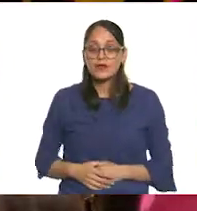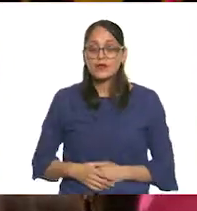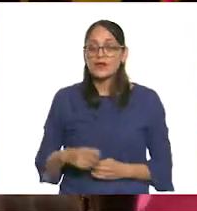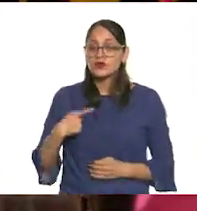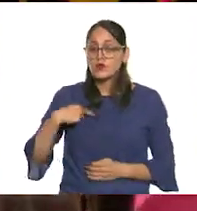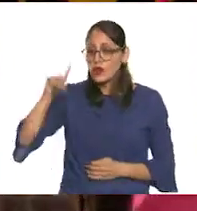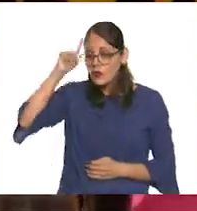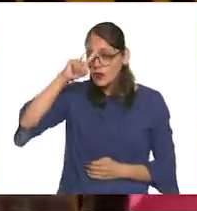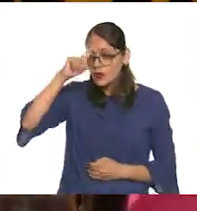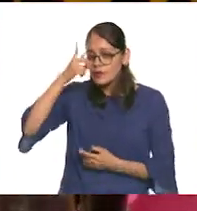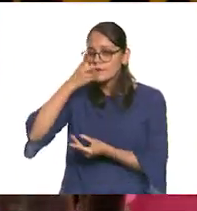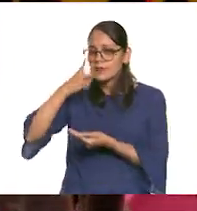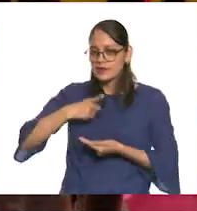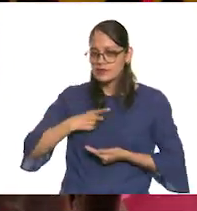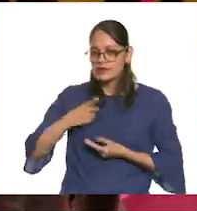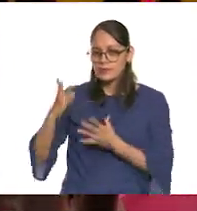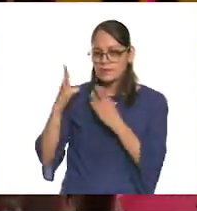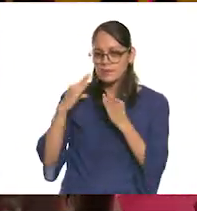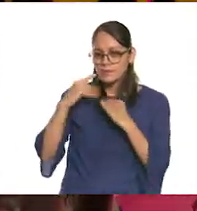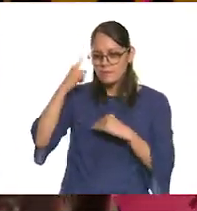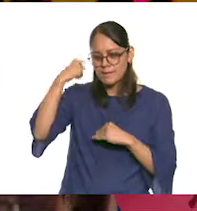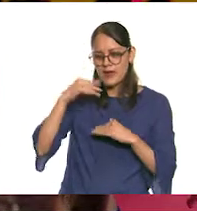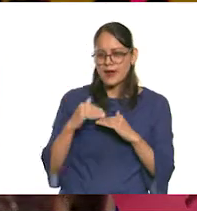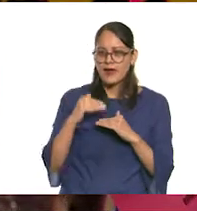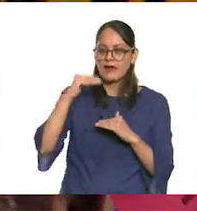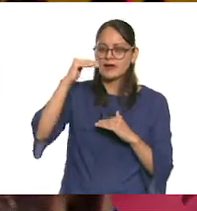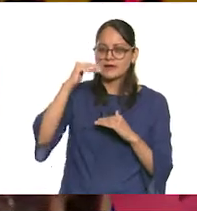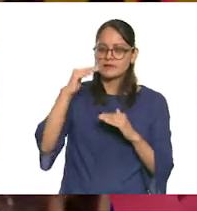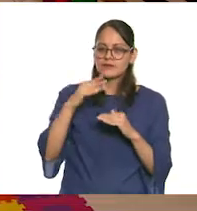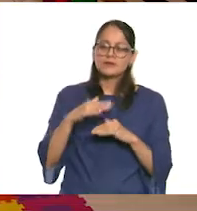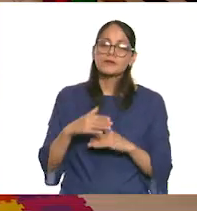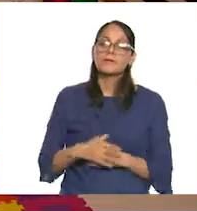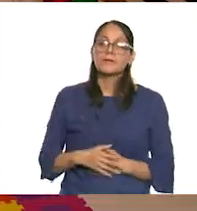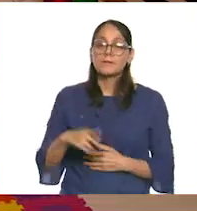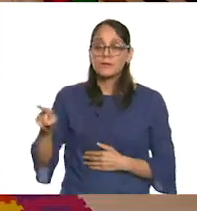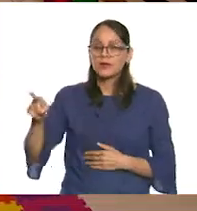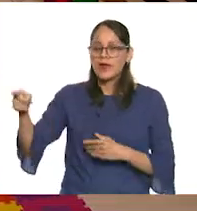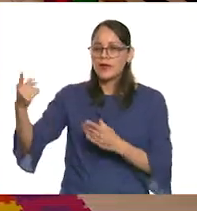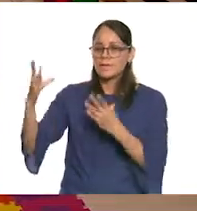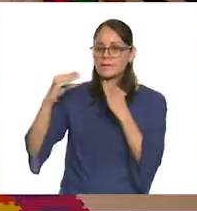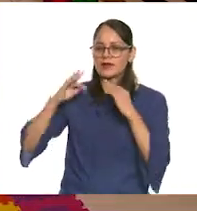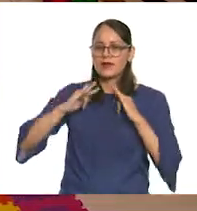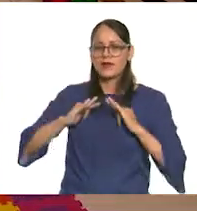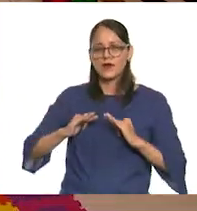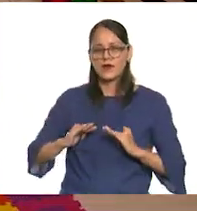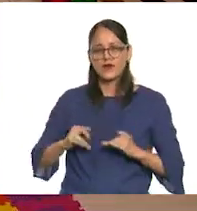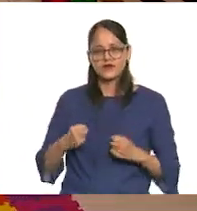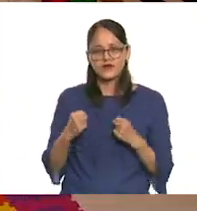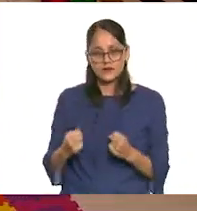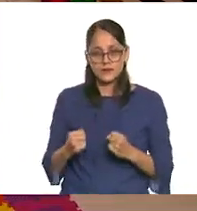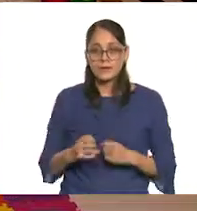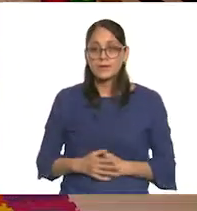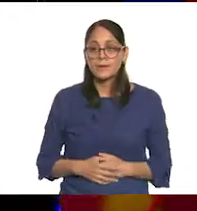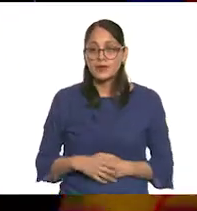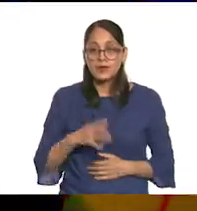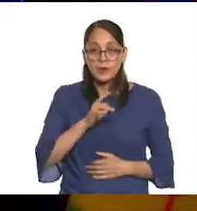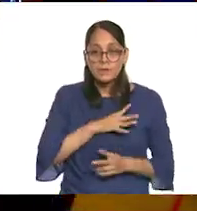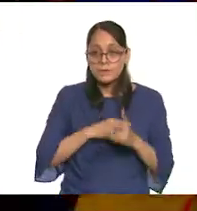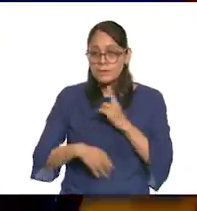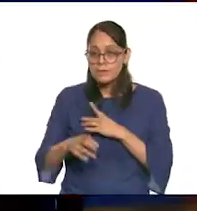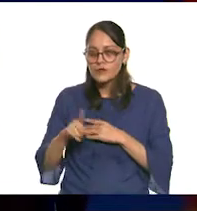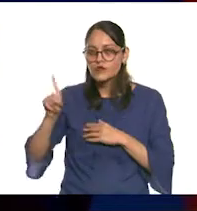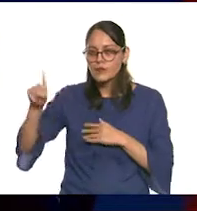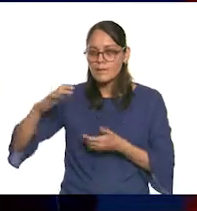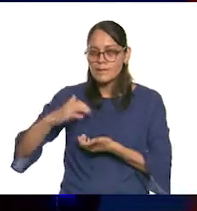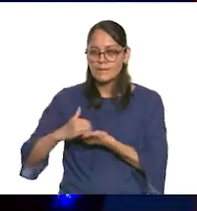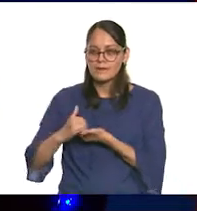los cimientos de mi crecimiento. Eres mi tranquilidad y mi fuerza a cada momento. Cuando tengo miedo, tomas mi